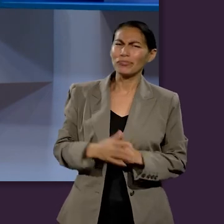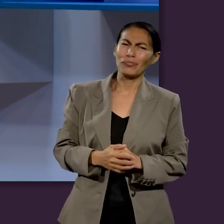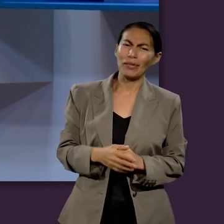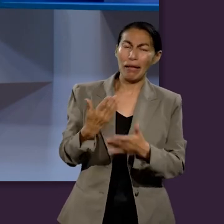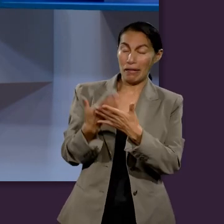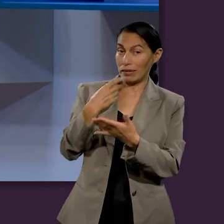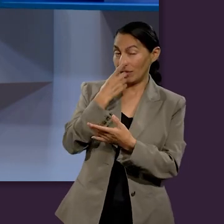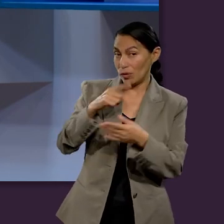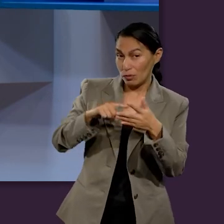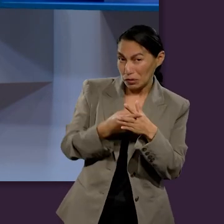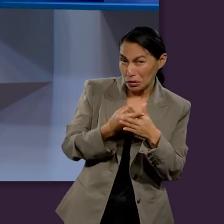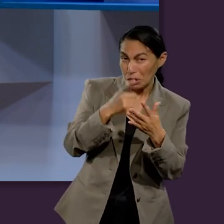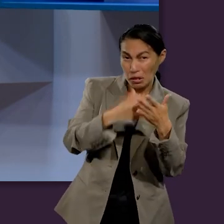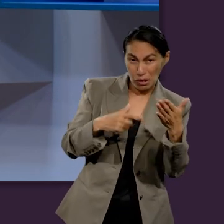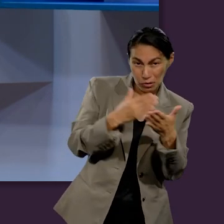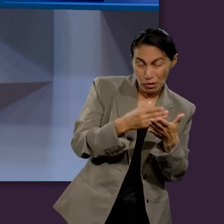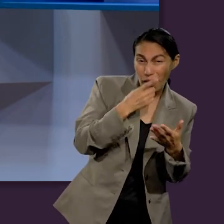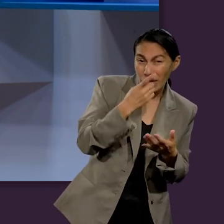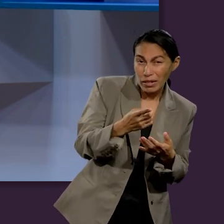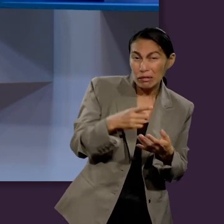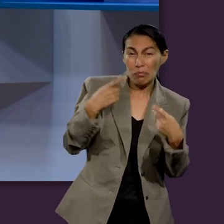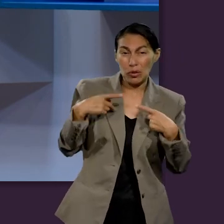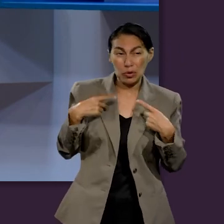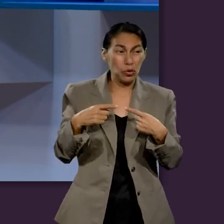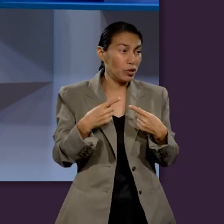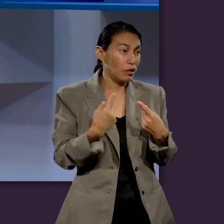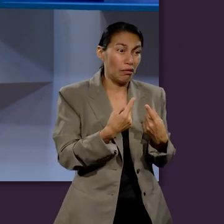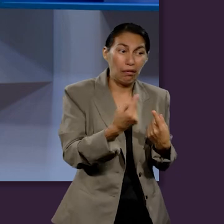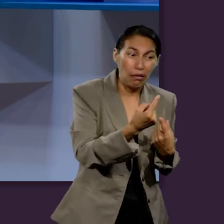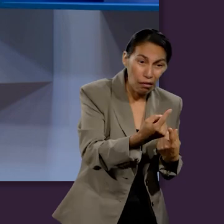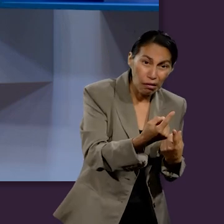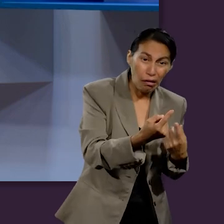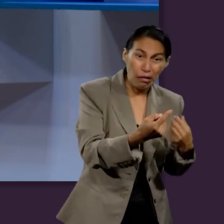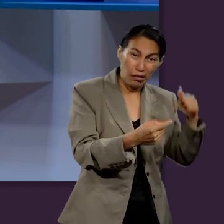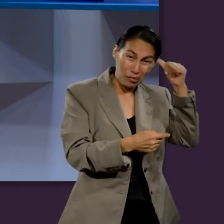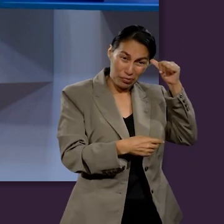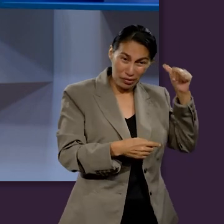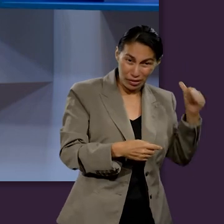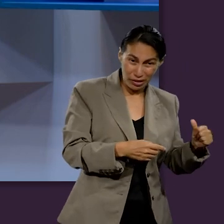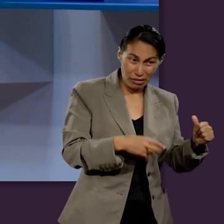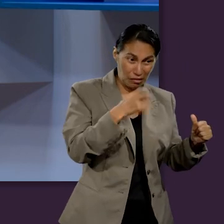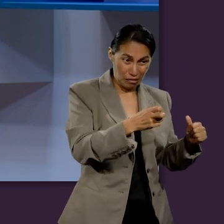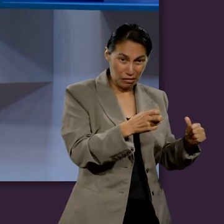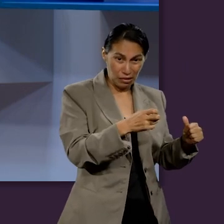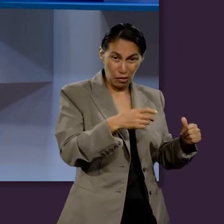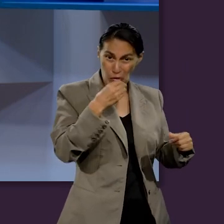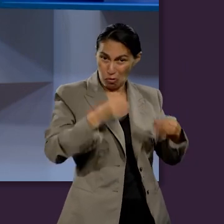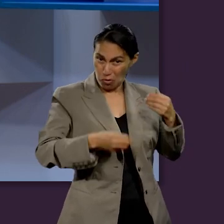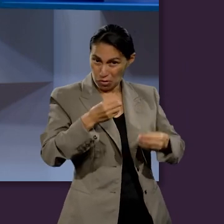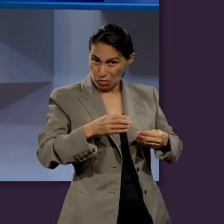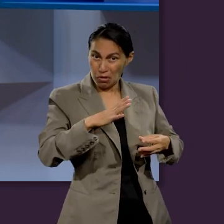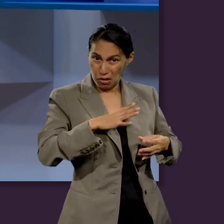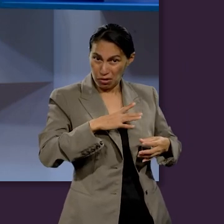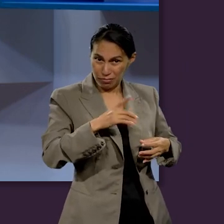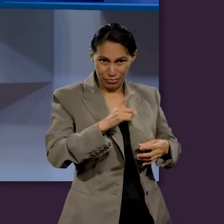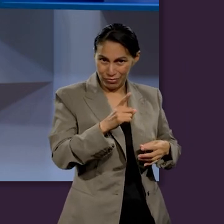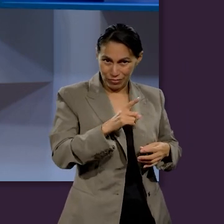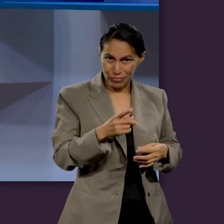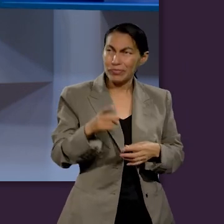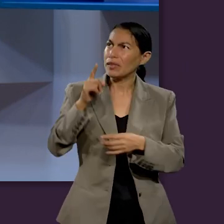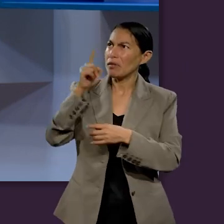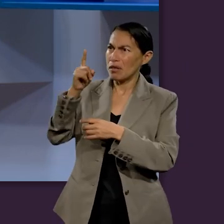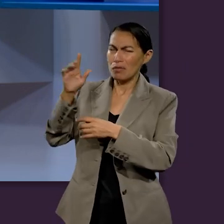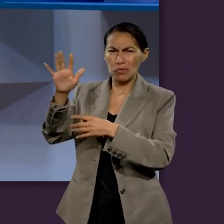de esta lección, de que ninguno de los perdidos enfrentará el juicio final hasta que los redimidos